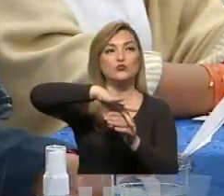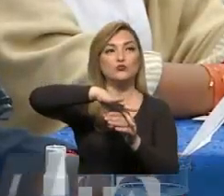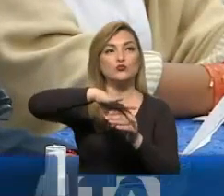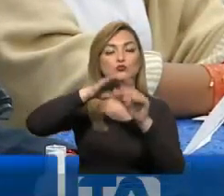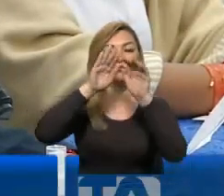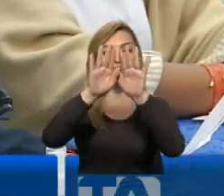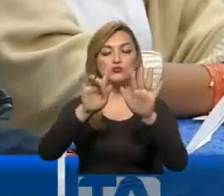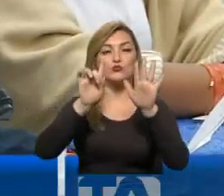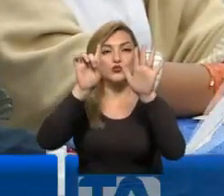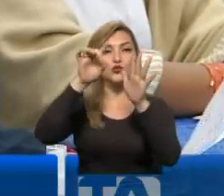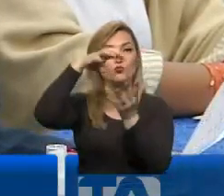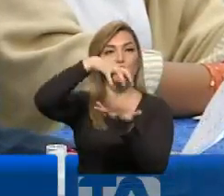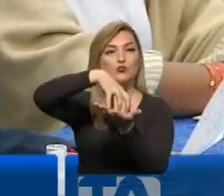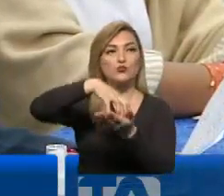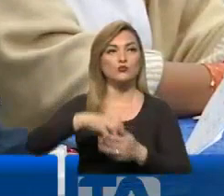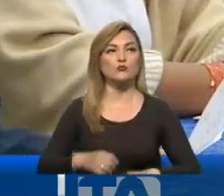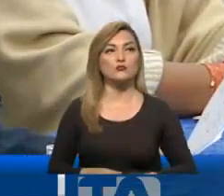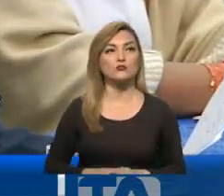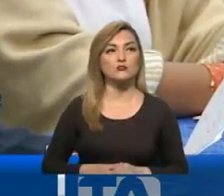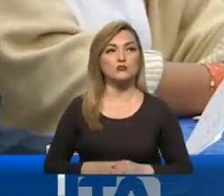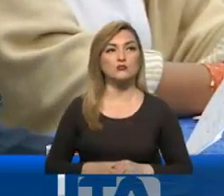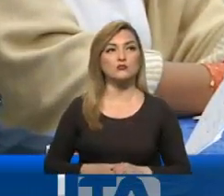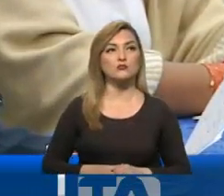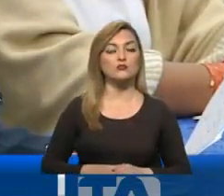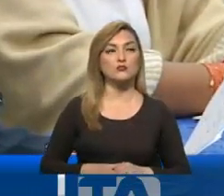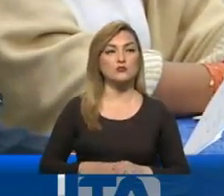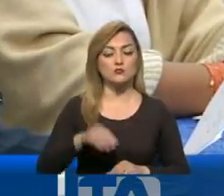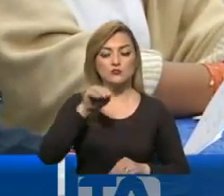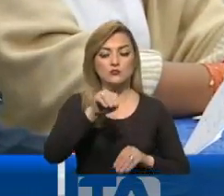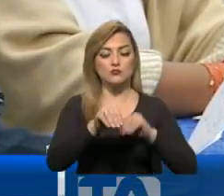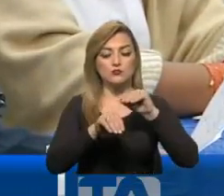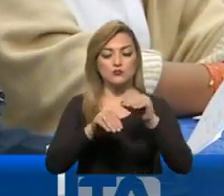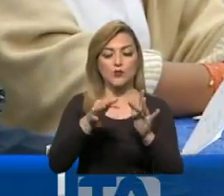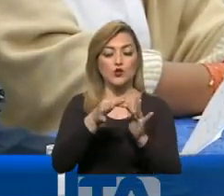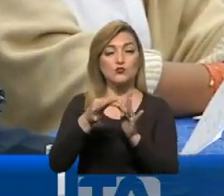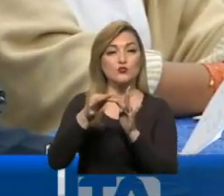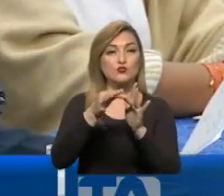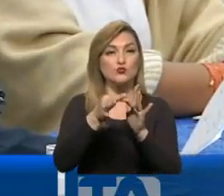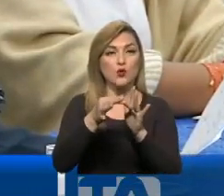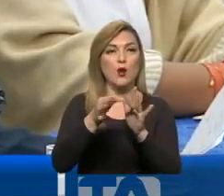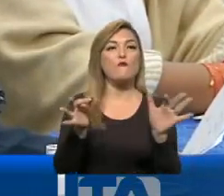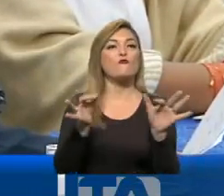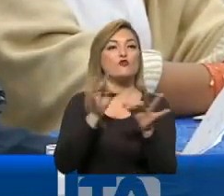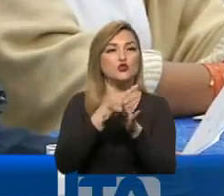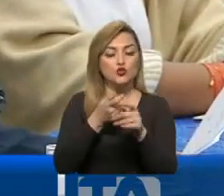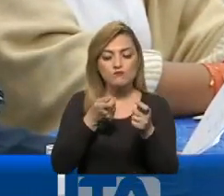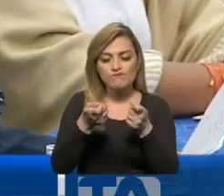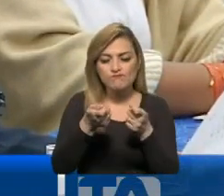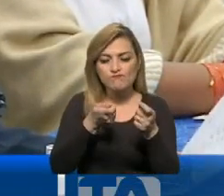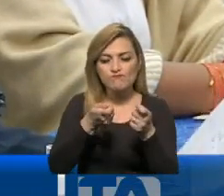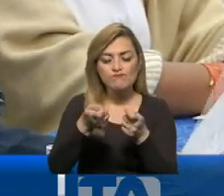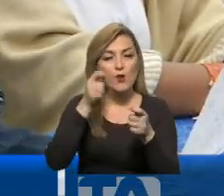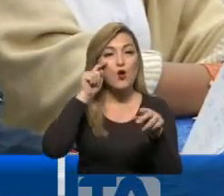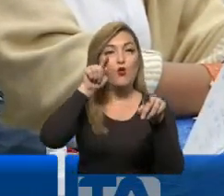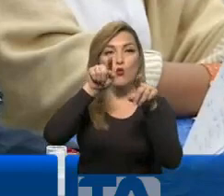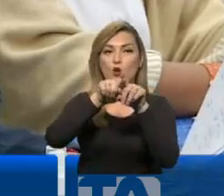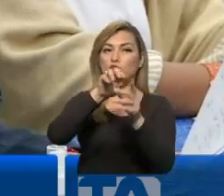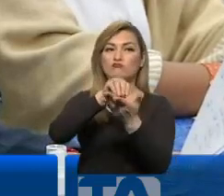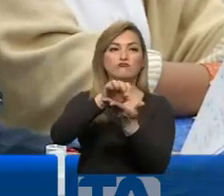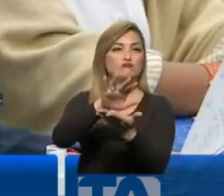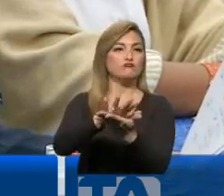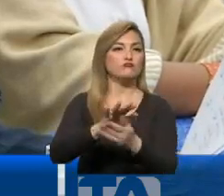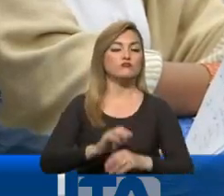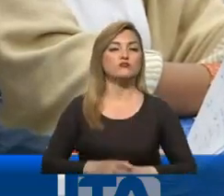16 provincias. Se elaborará un instructivo para la operativización inmediata del acuerdo. Se